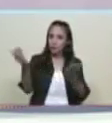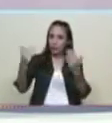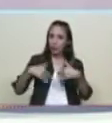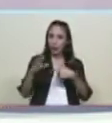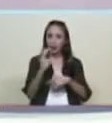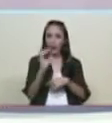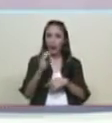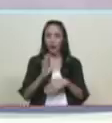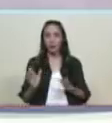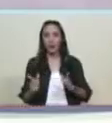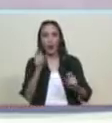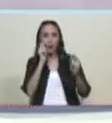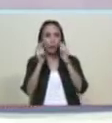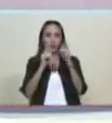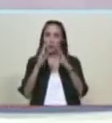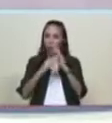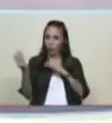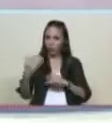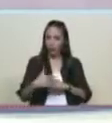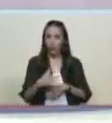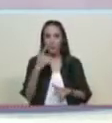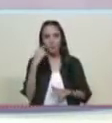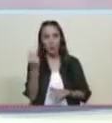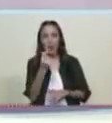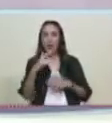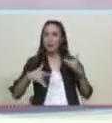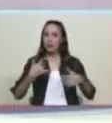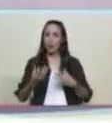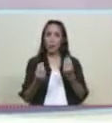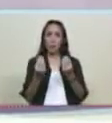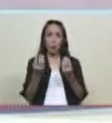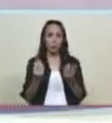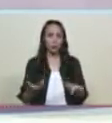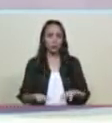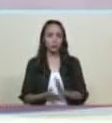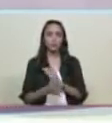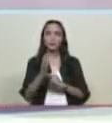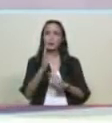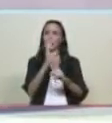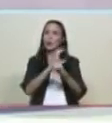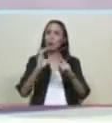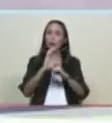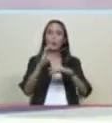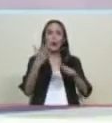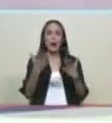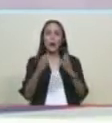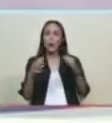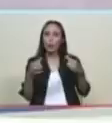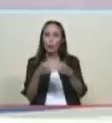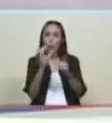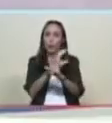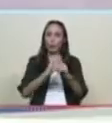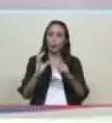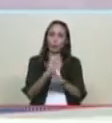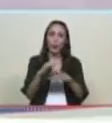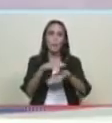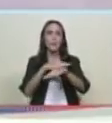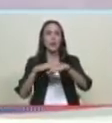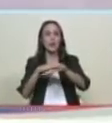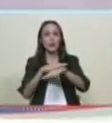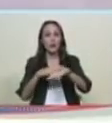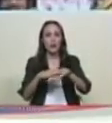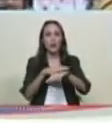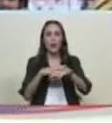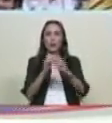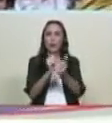hemos organizado el gobierno del Instituto Capital el Ministerio de Cultura el movimiento César Rengifo el Ministerio de la Juventud y el Deporte por supuesto en